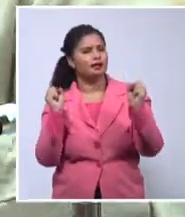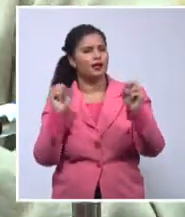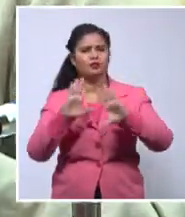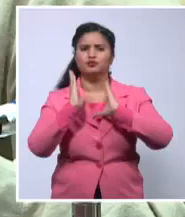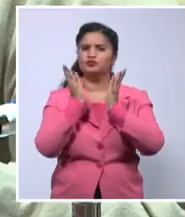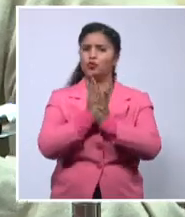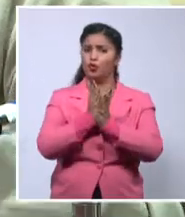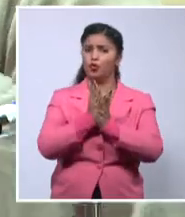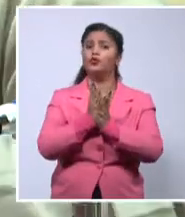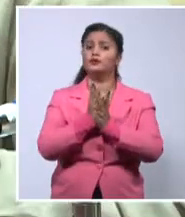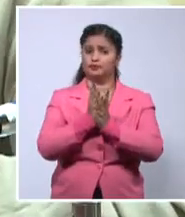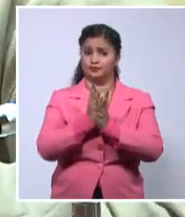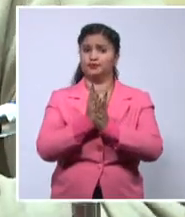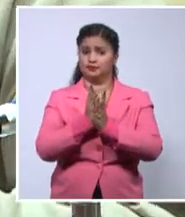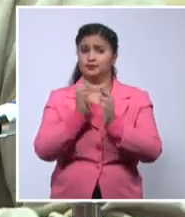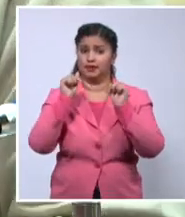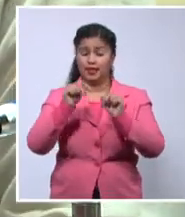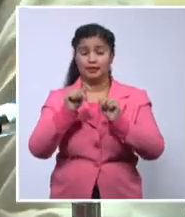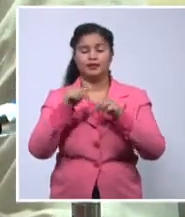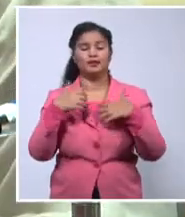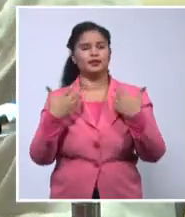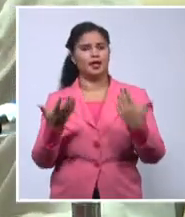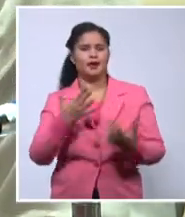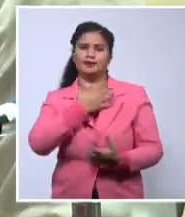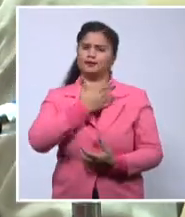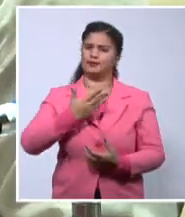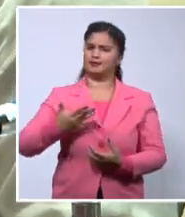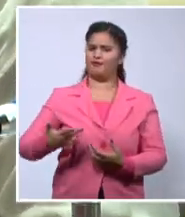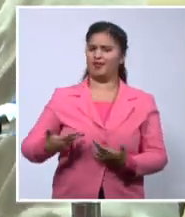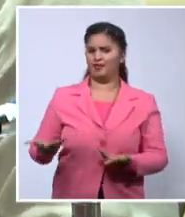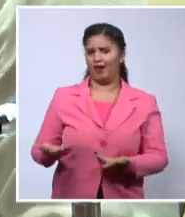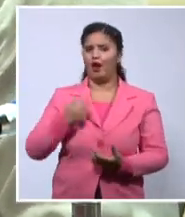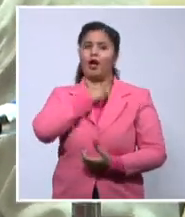de ese sentimiento, esas son sus instituciones,